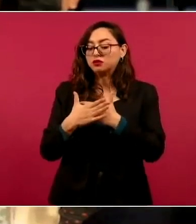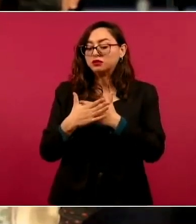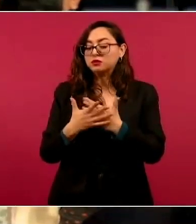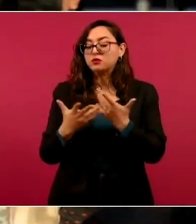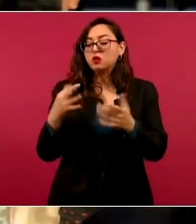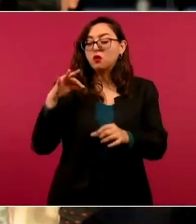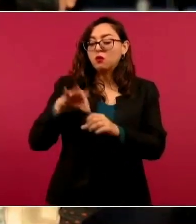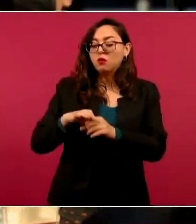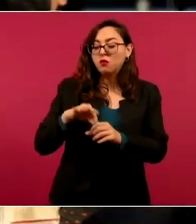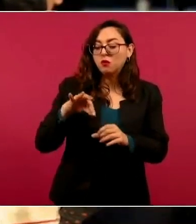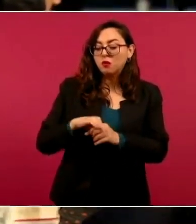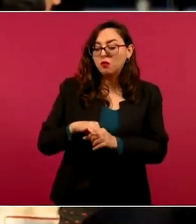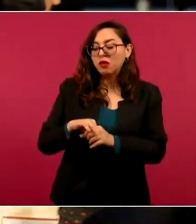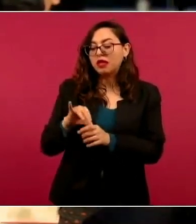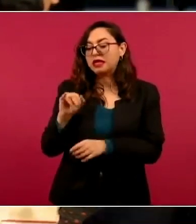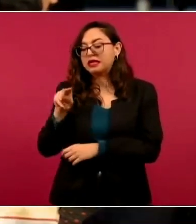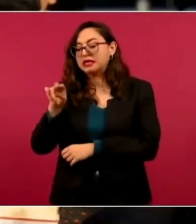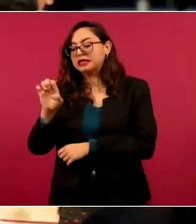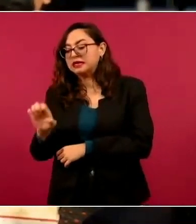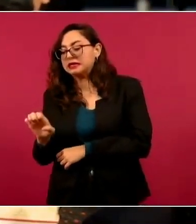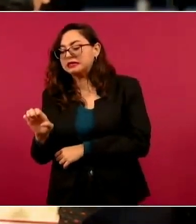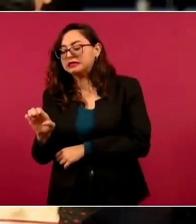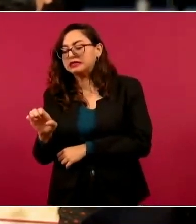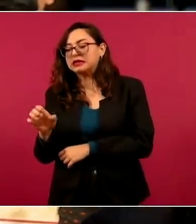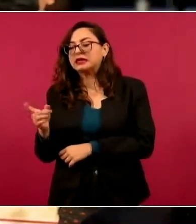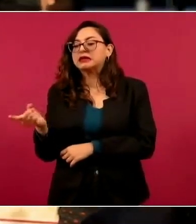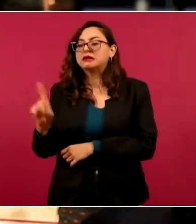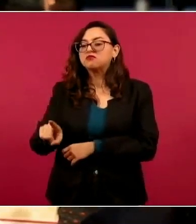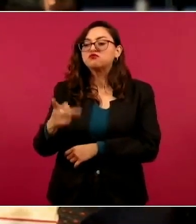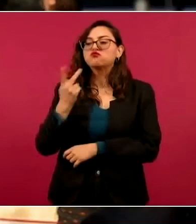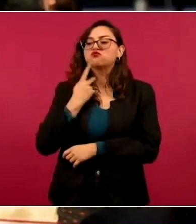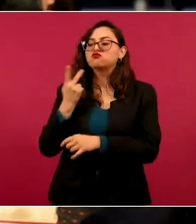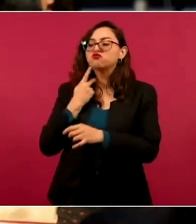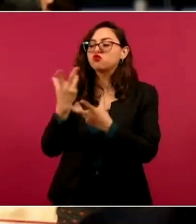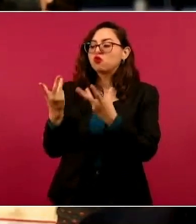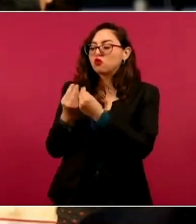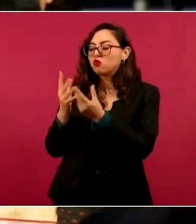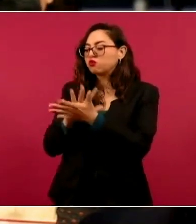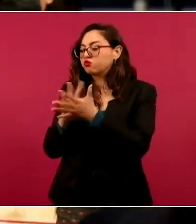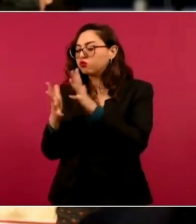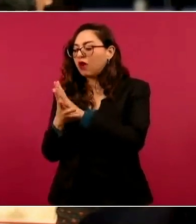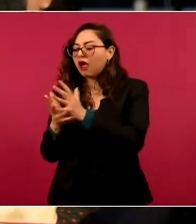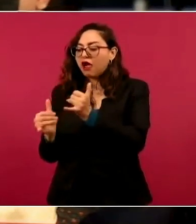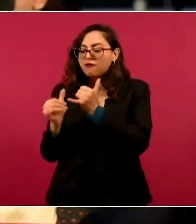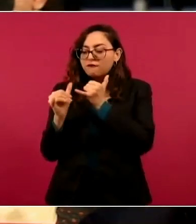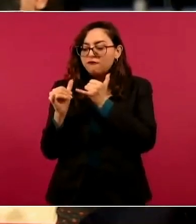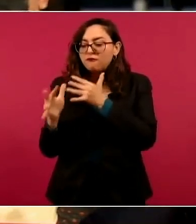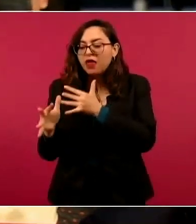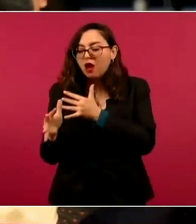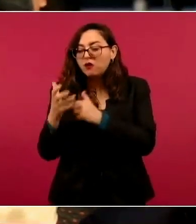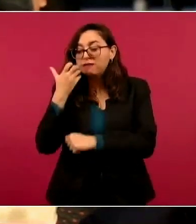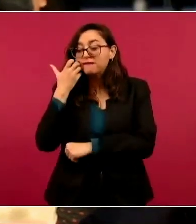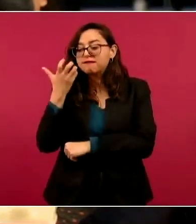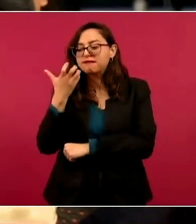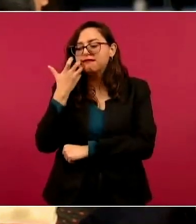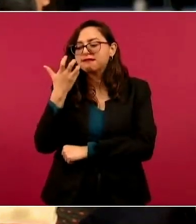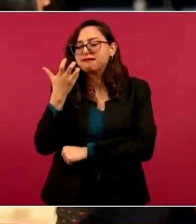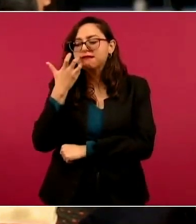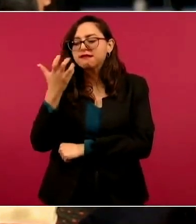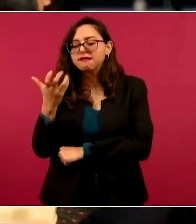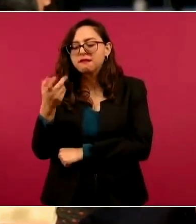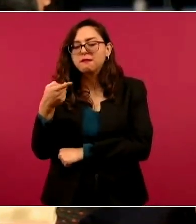humanismo mexicano ha creado la conciencia política para una democracia participativa a través de sus